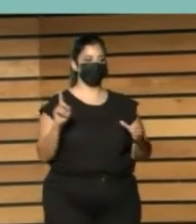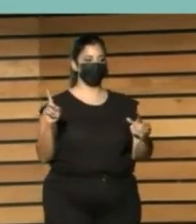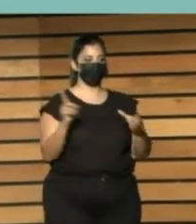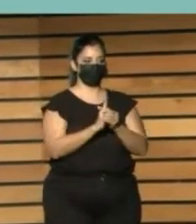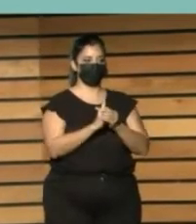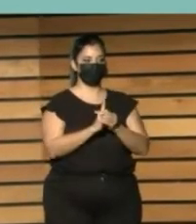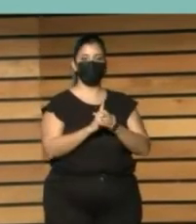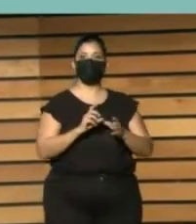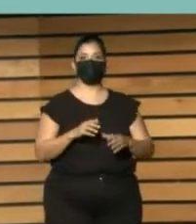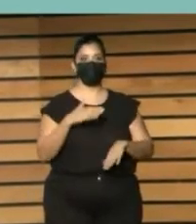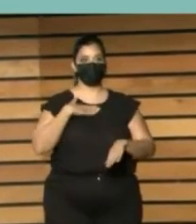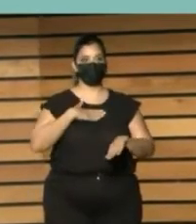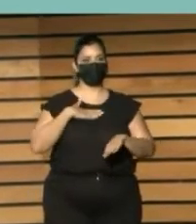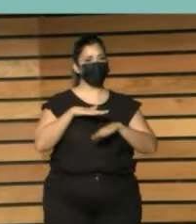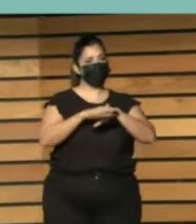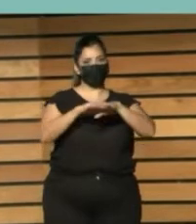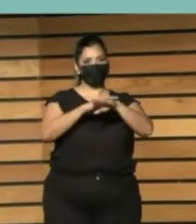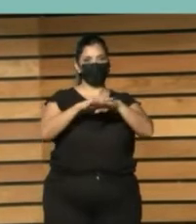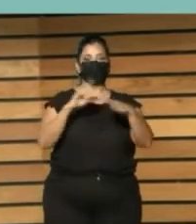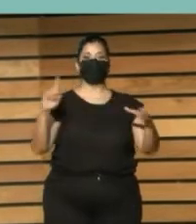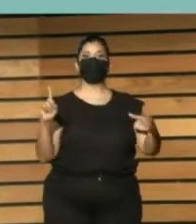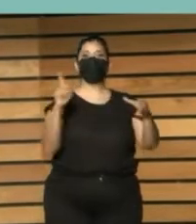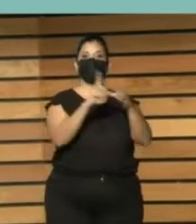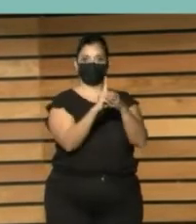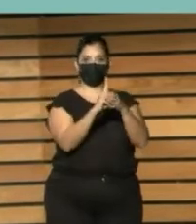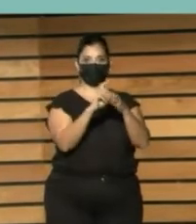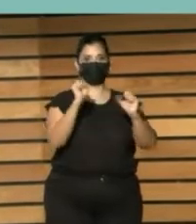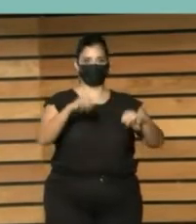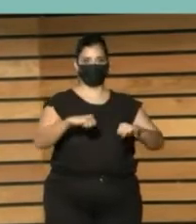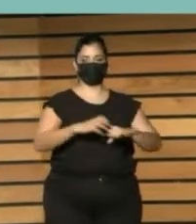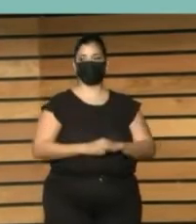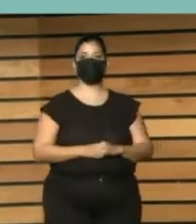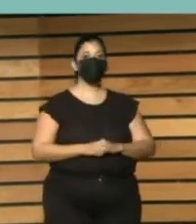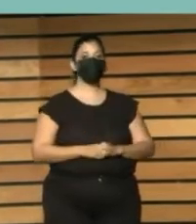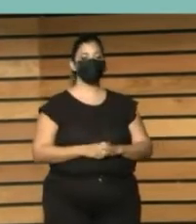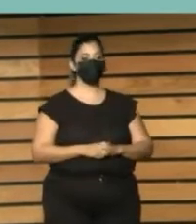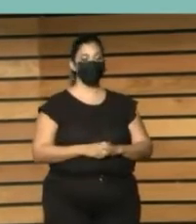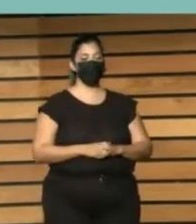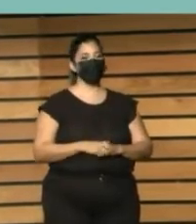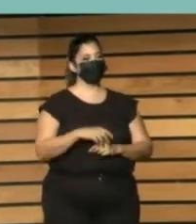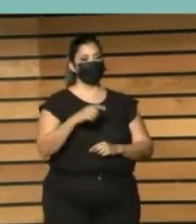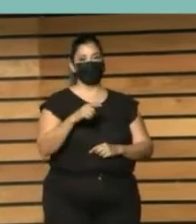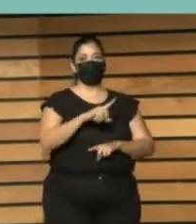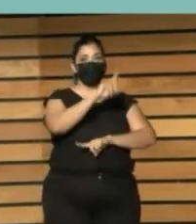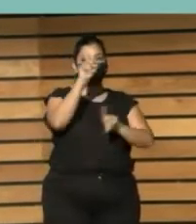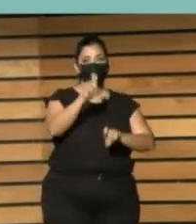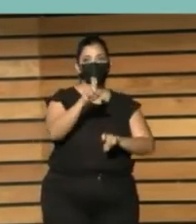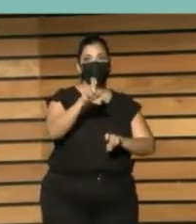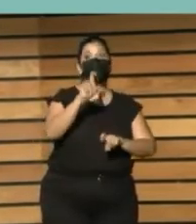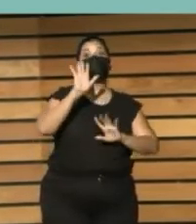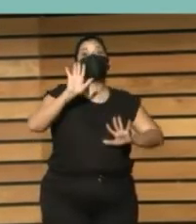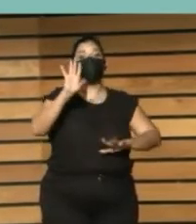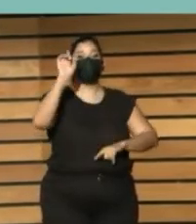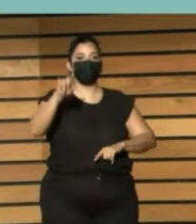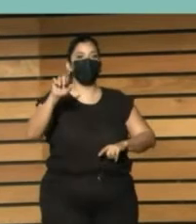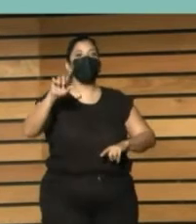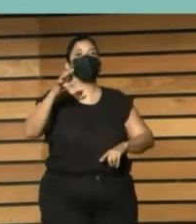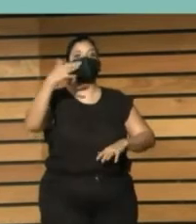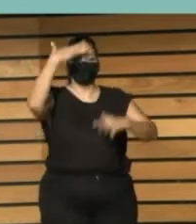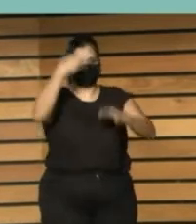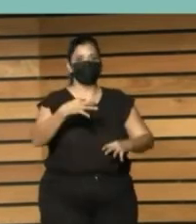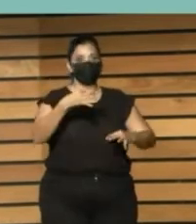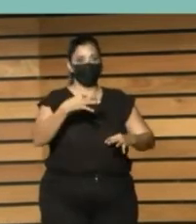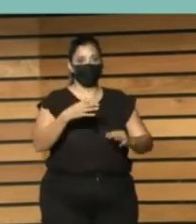Bien, mi primera pregunta, y es una pregunta, pero es una pregunta y es una afirmación, ¿qué es la biblioteca